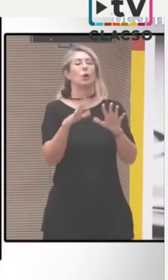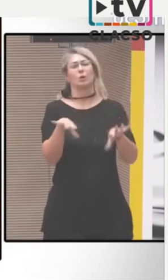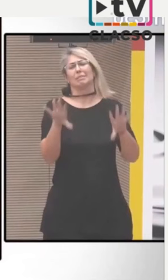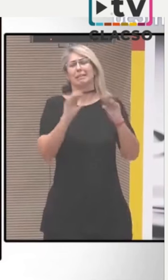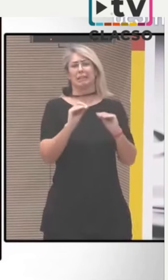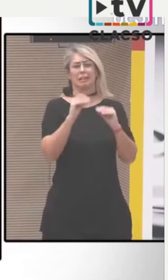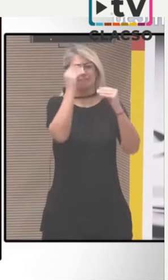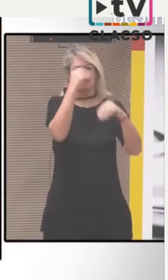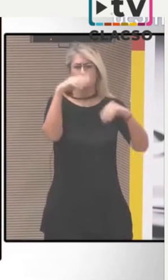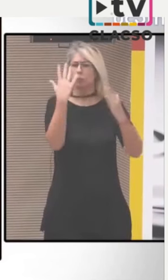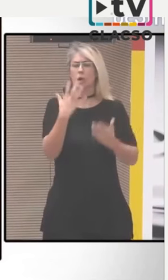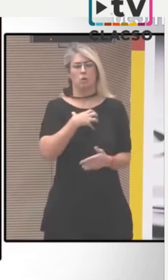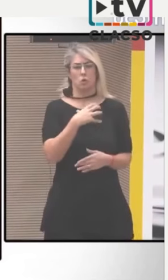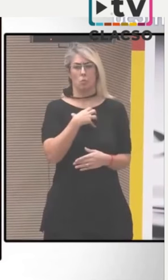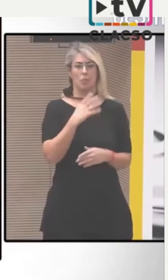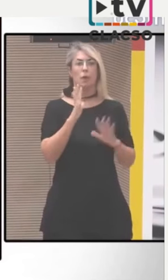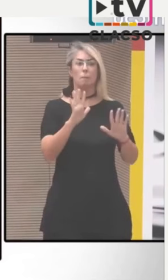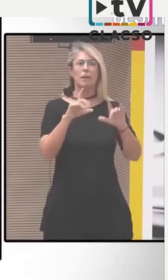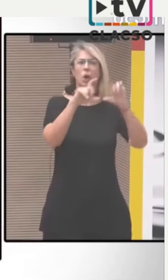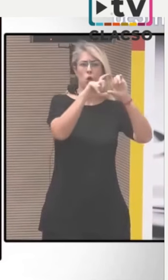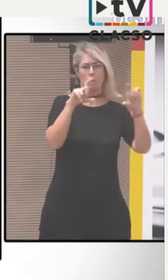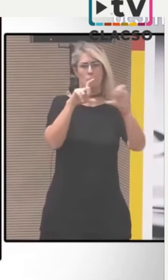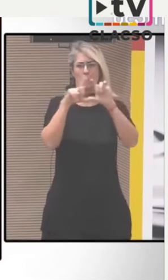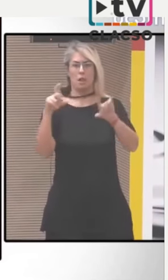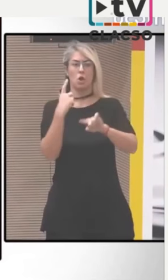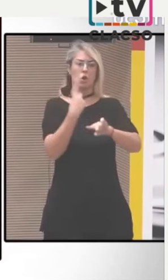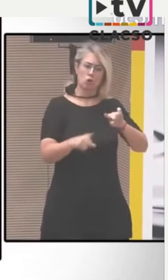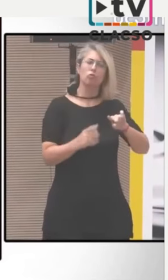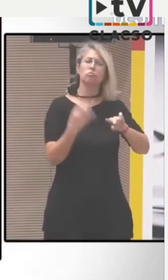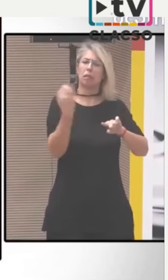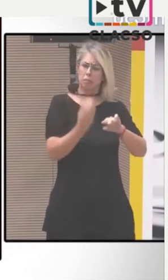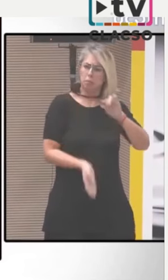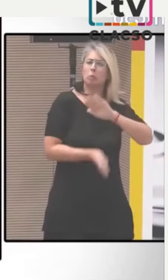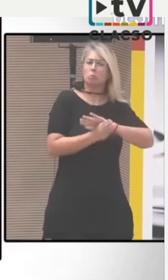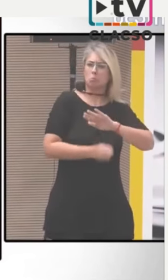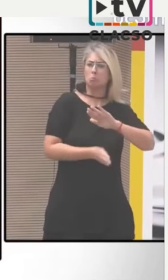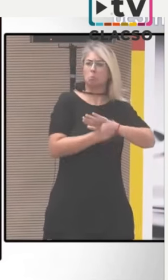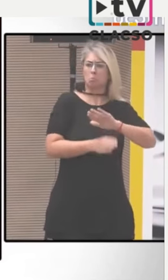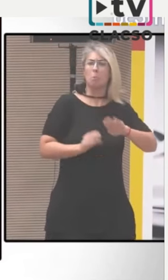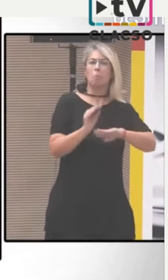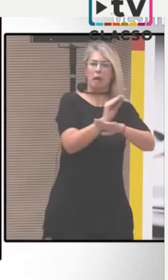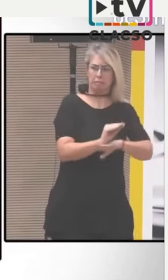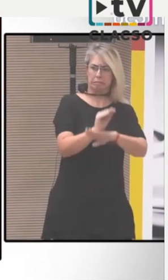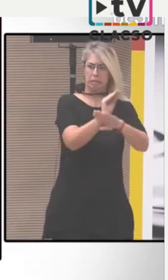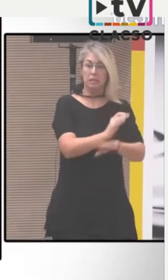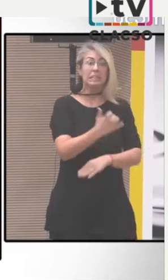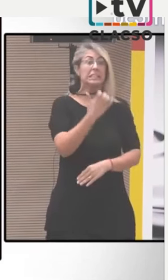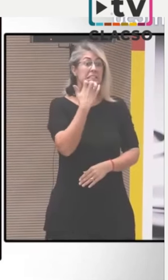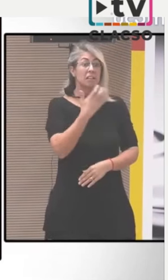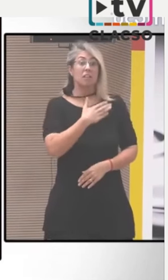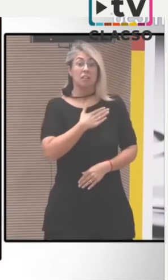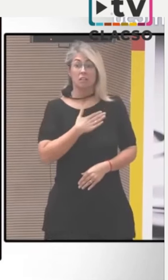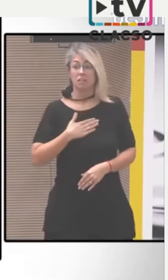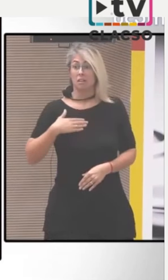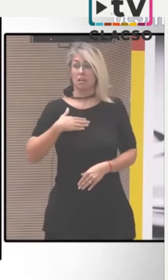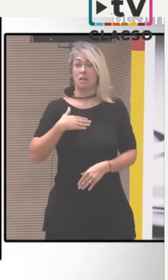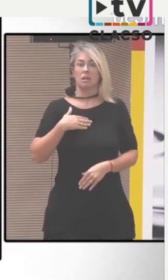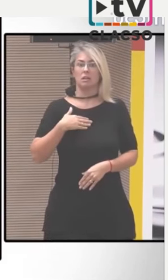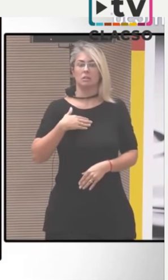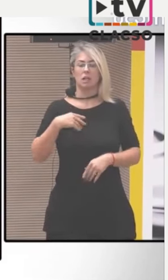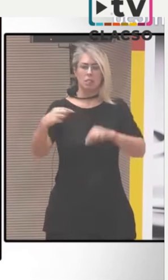decir todos y todas las colegas que van a participar, la importancia de colocar